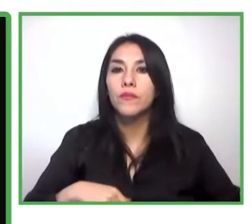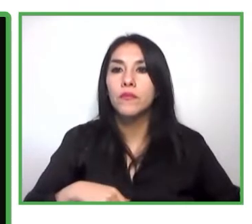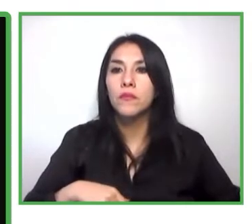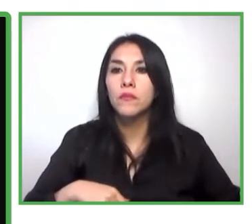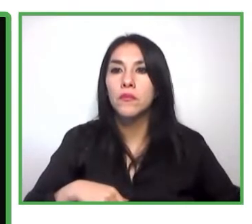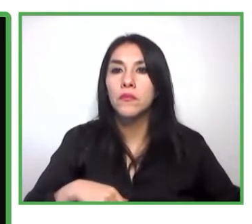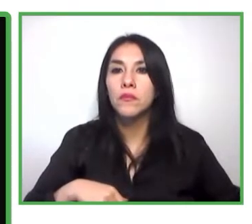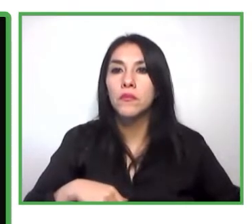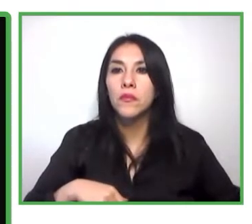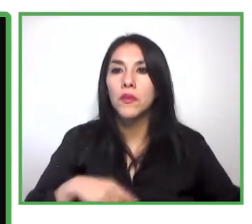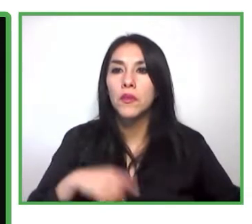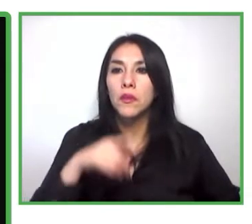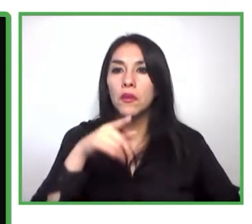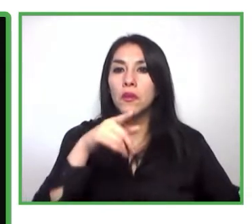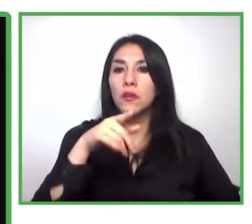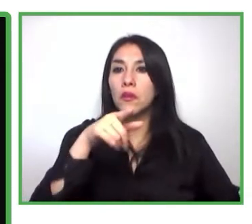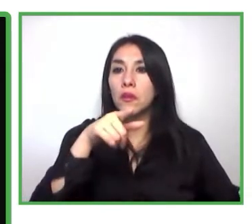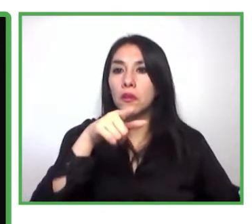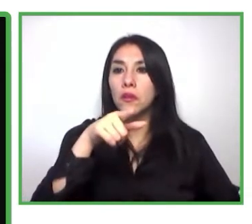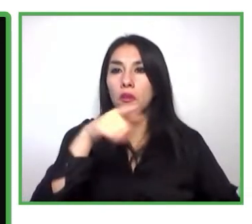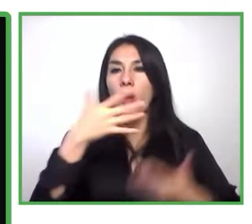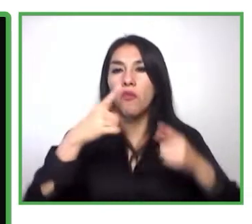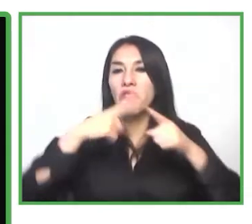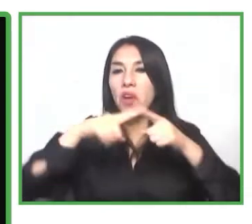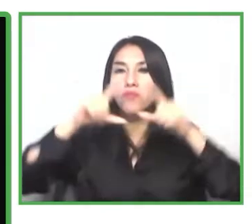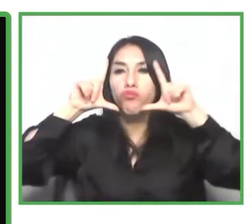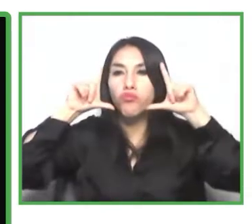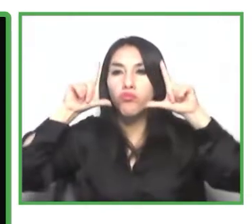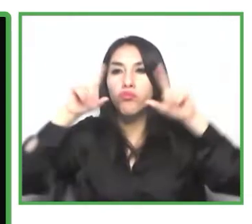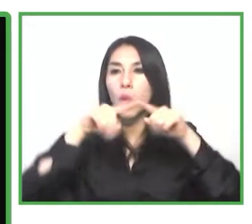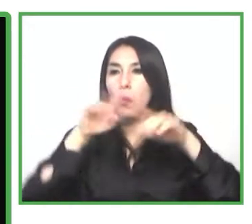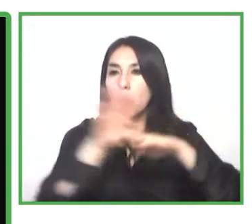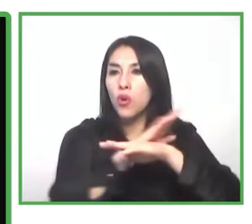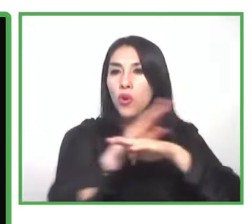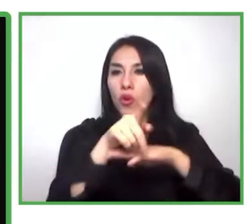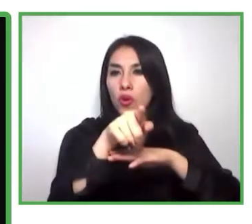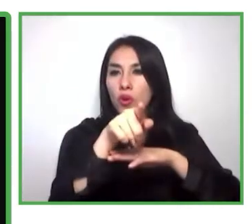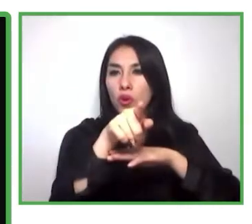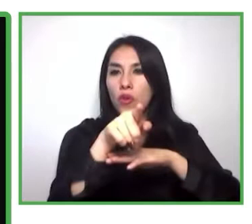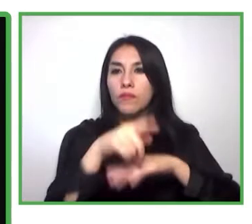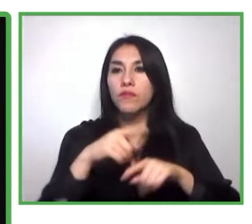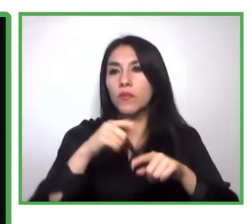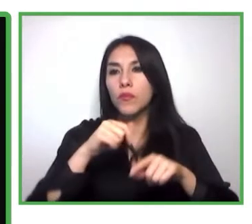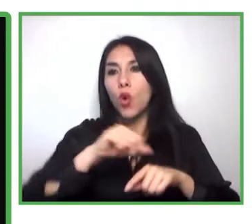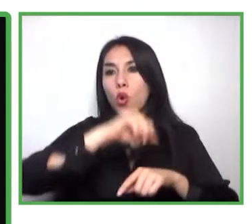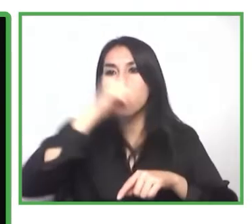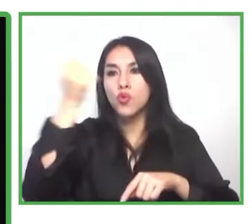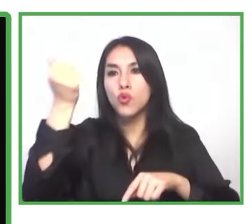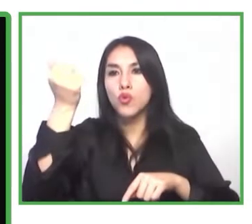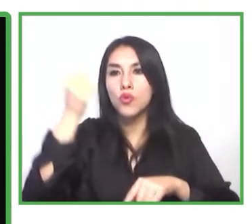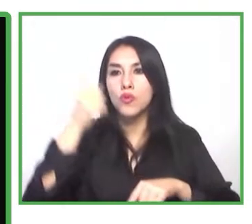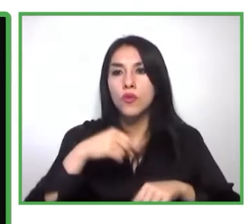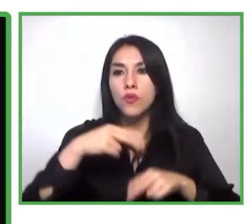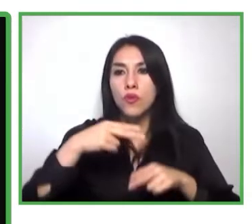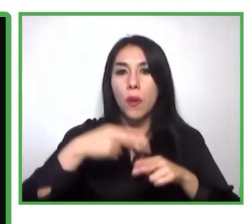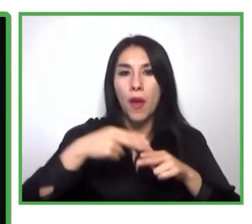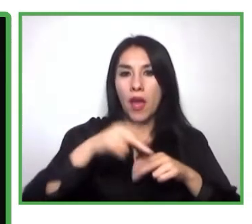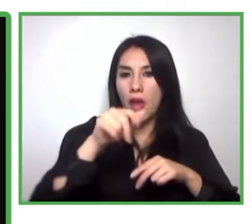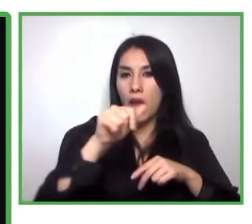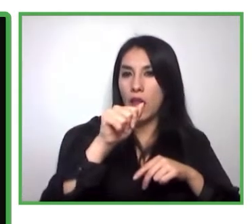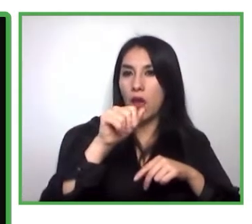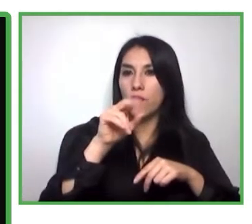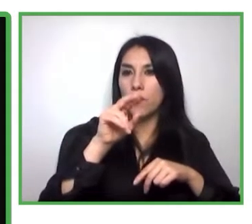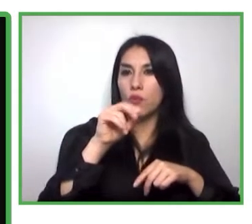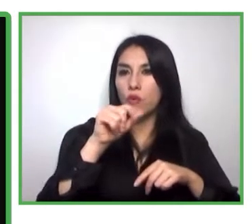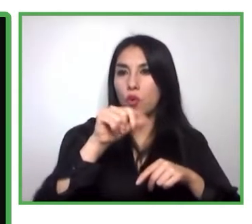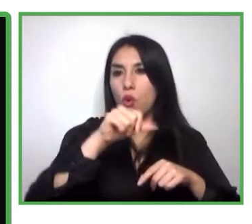y junto con Natura y Abonen, tratar de visibilizar hacia dónde se comunican campañas